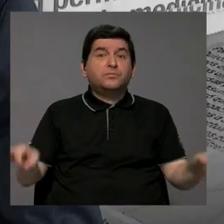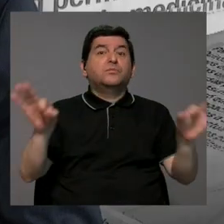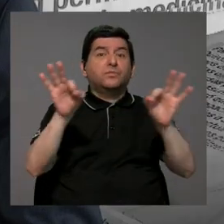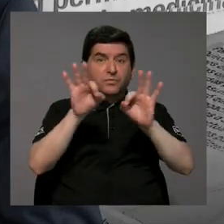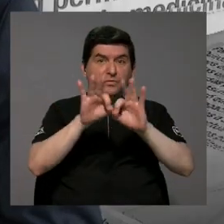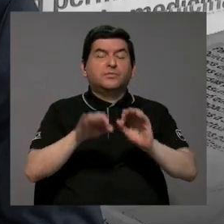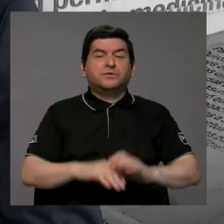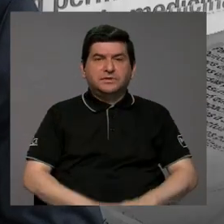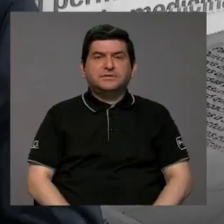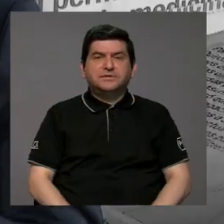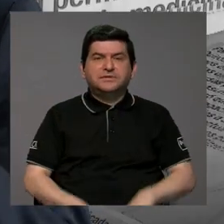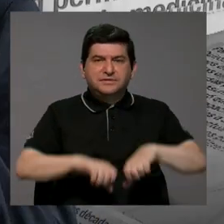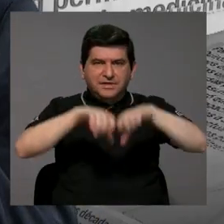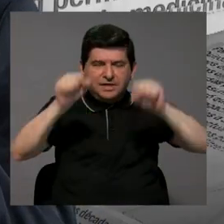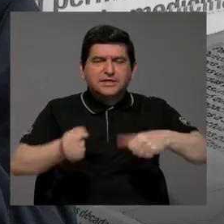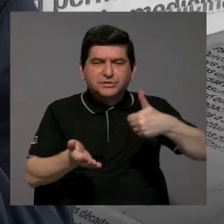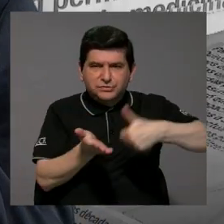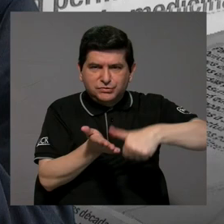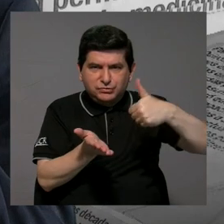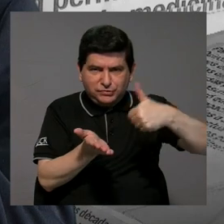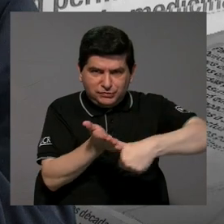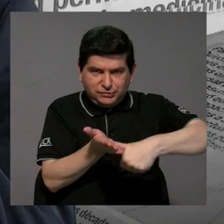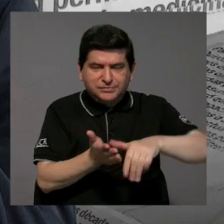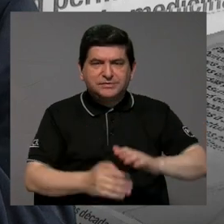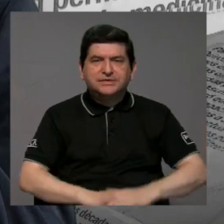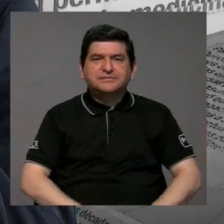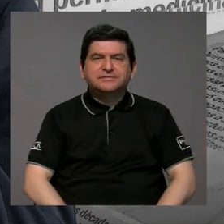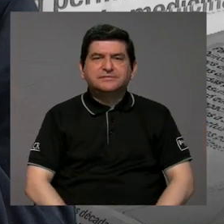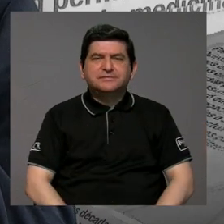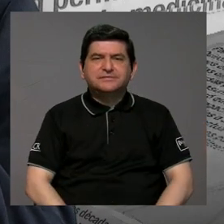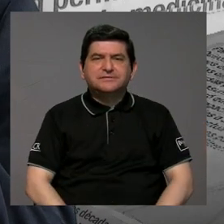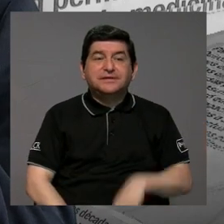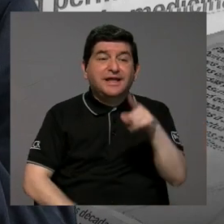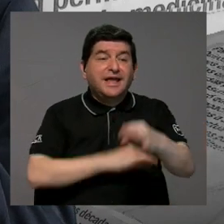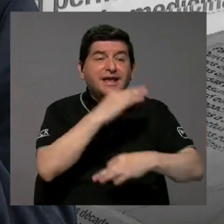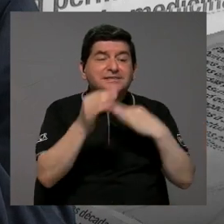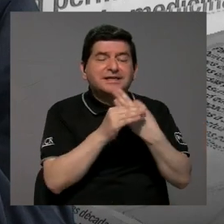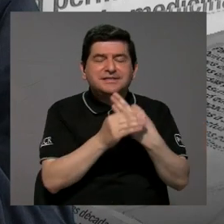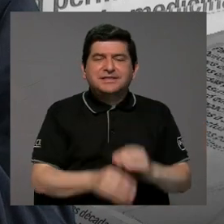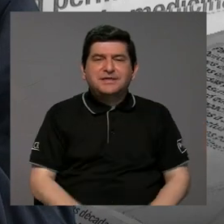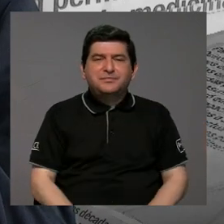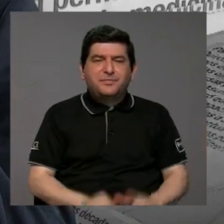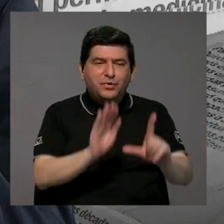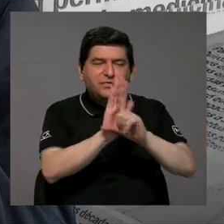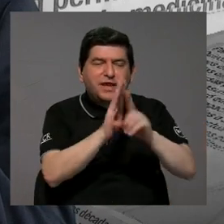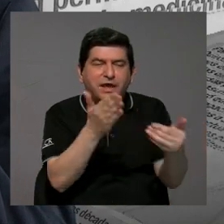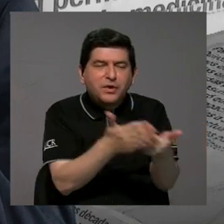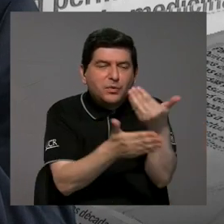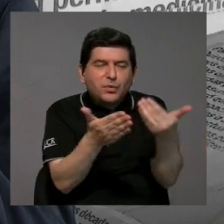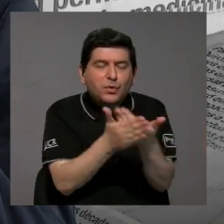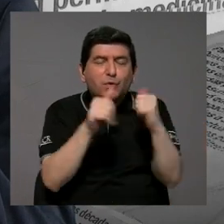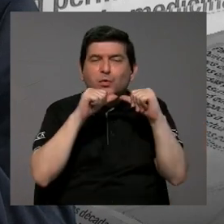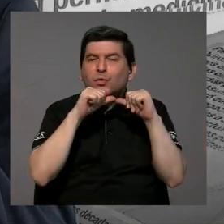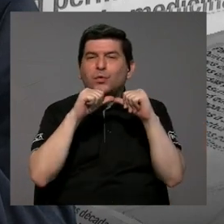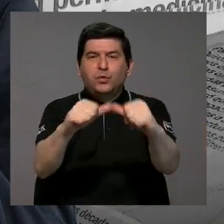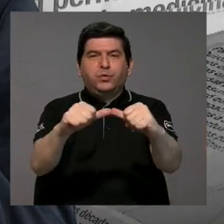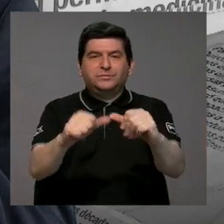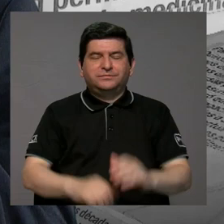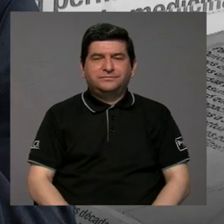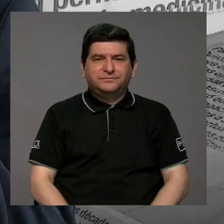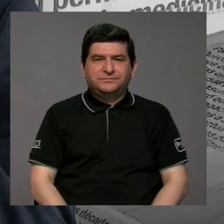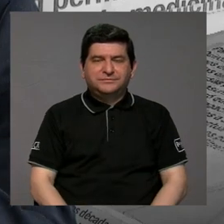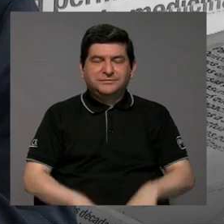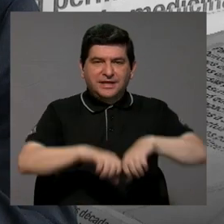importante, Alejandra. Los sistemas electorales son ese tipo de legislación que hay que estar actualizando constantemente.